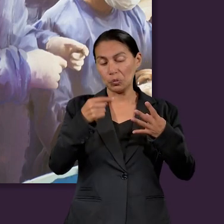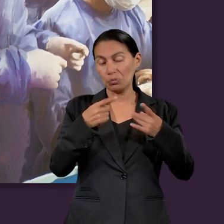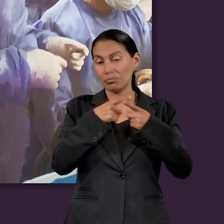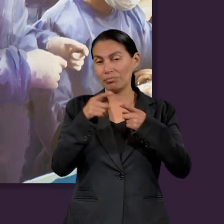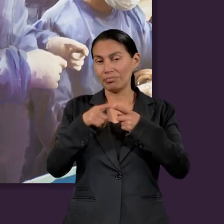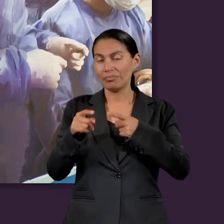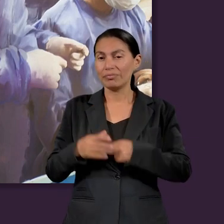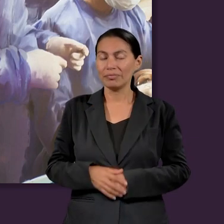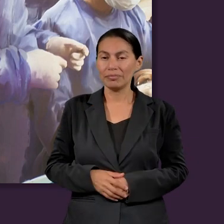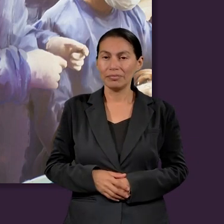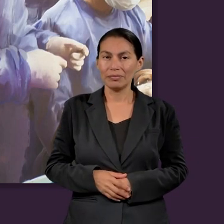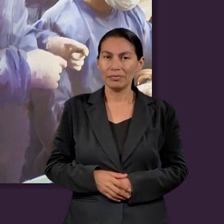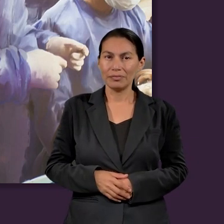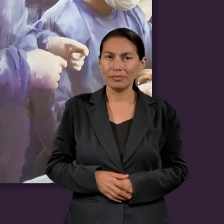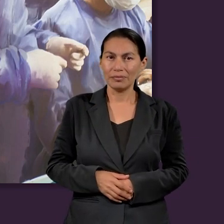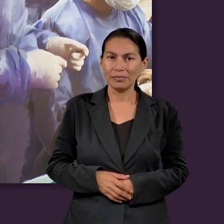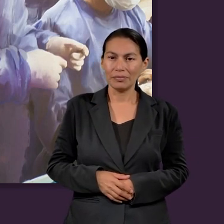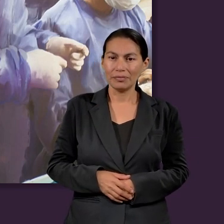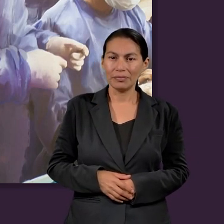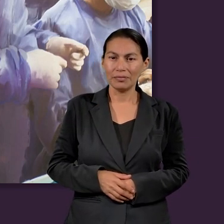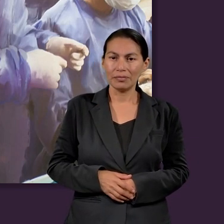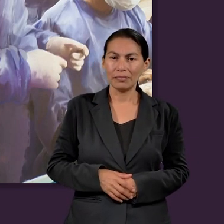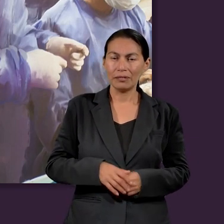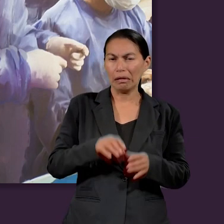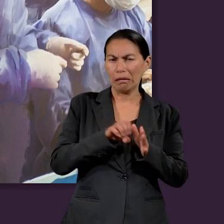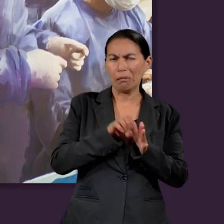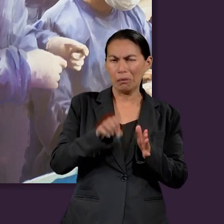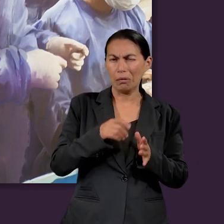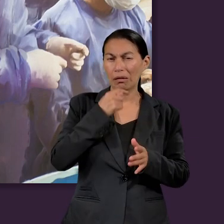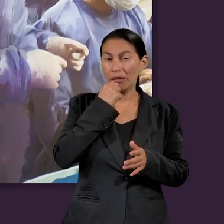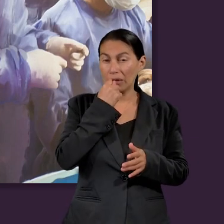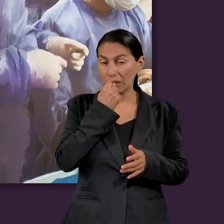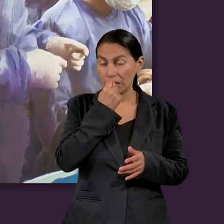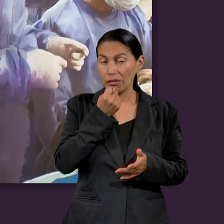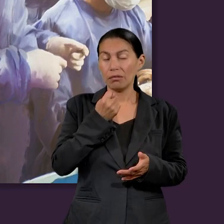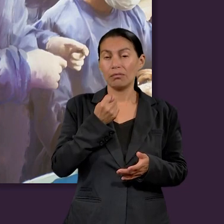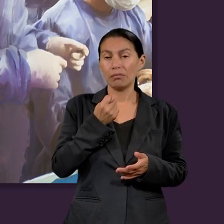tuvo lo del trigo.